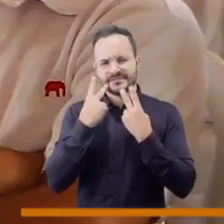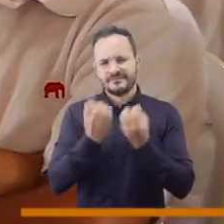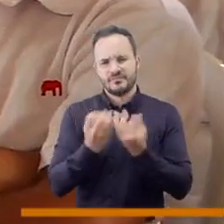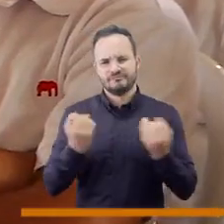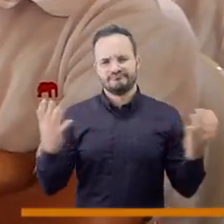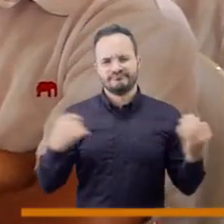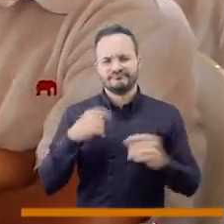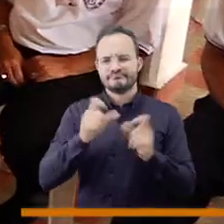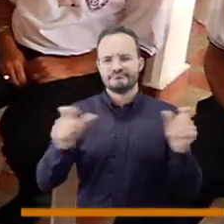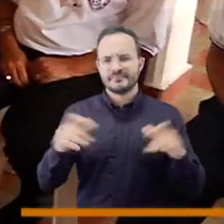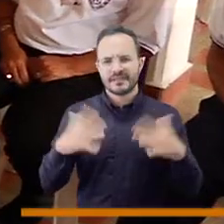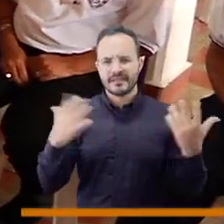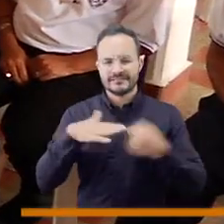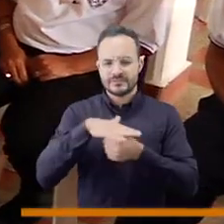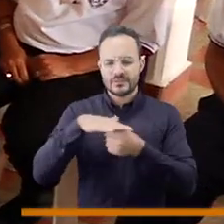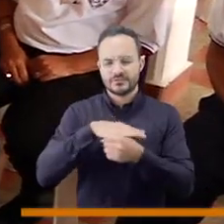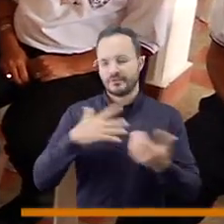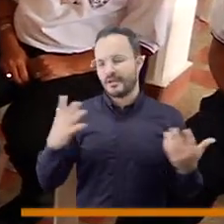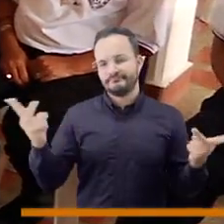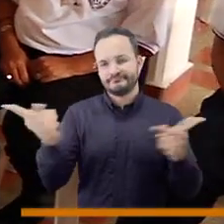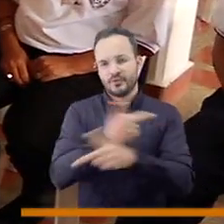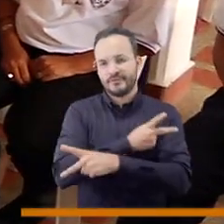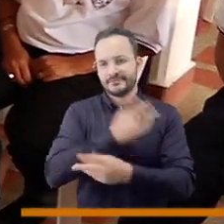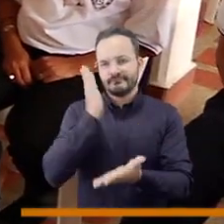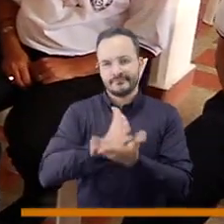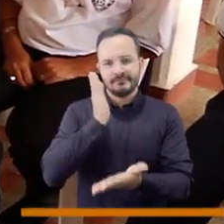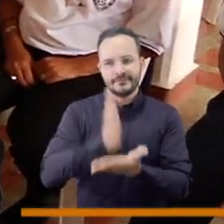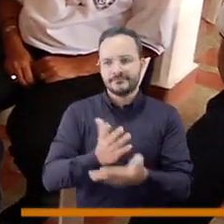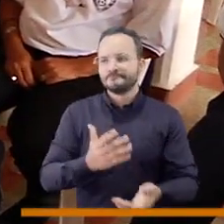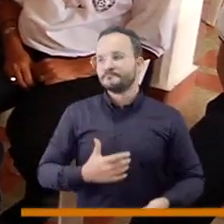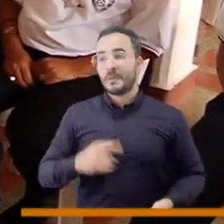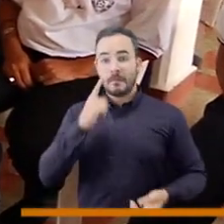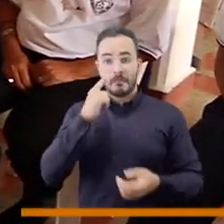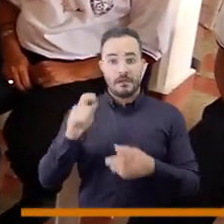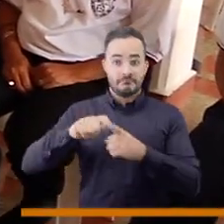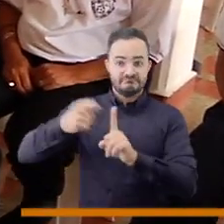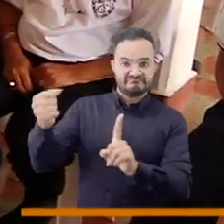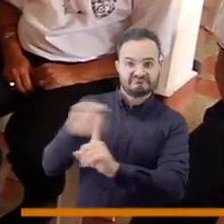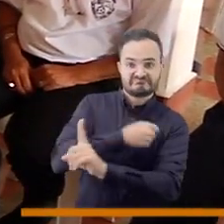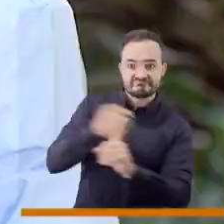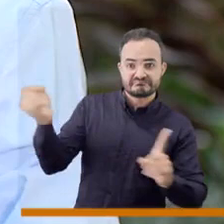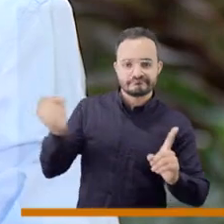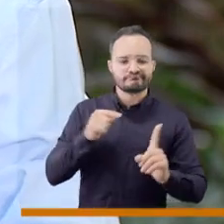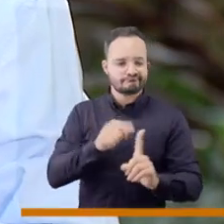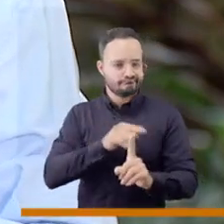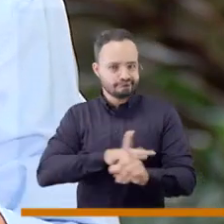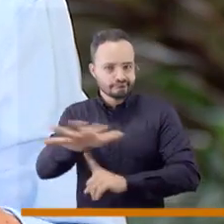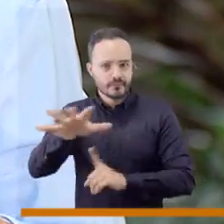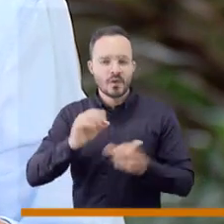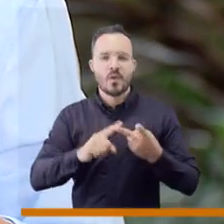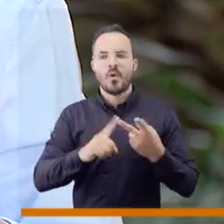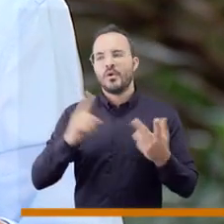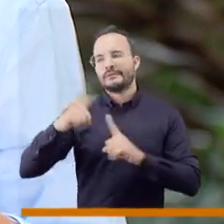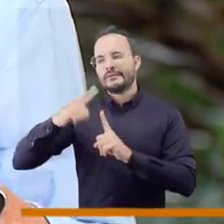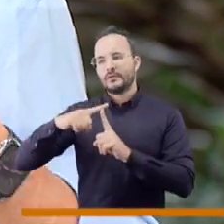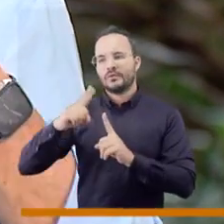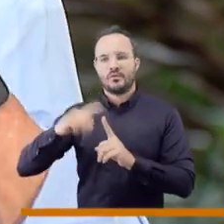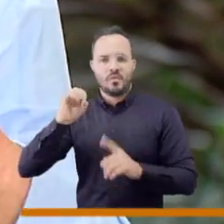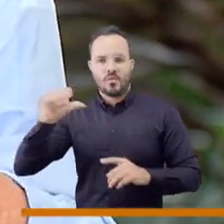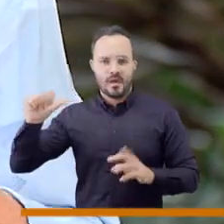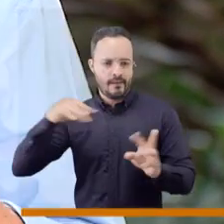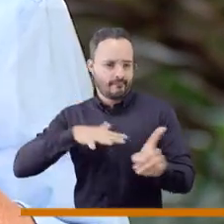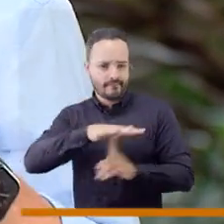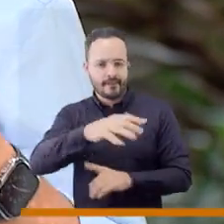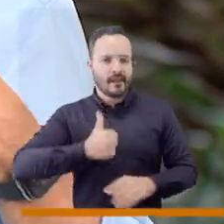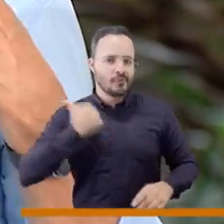porque muchas de esas personas, parte de esas circunstancias ha sido la violencia. Un papá maltratador, una